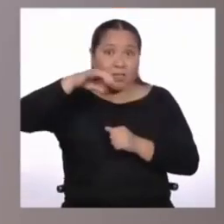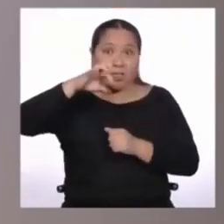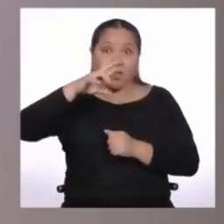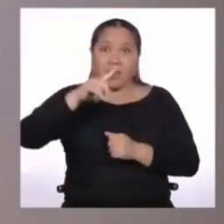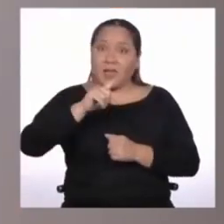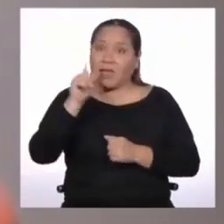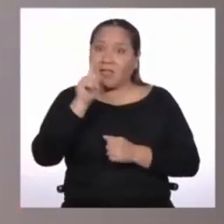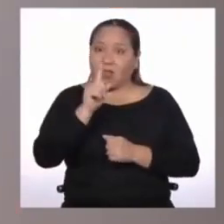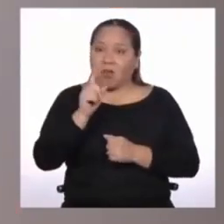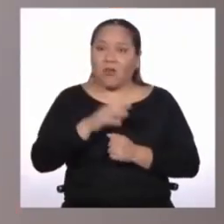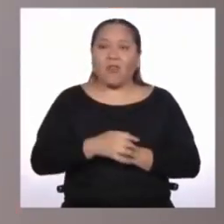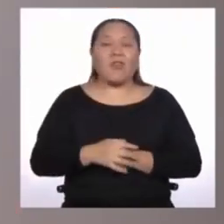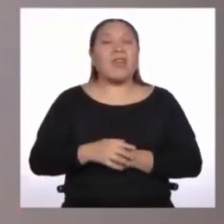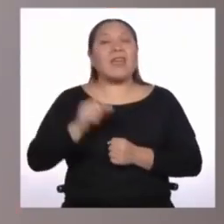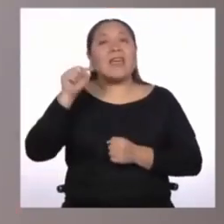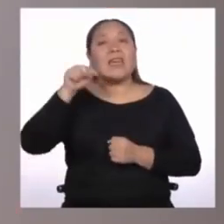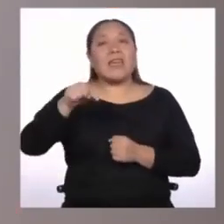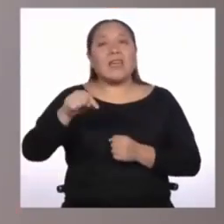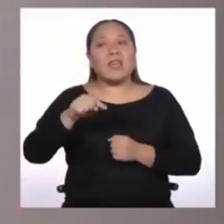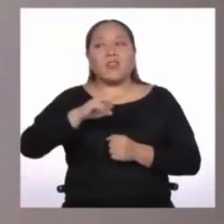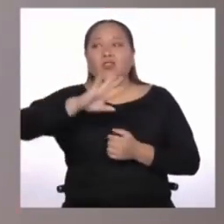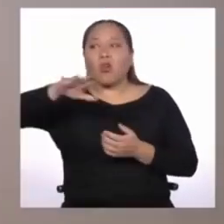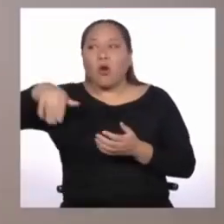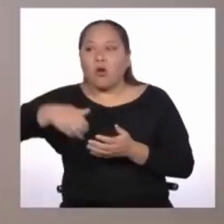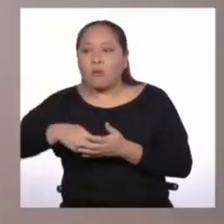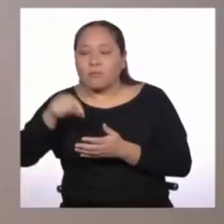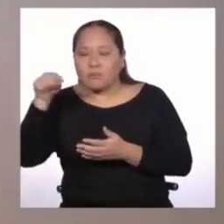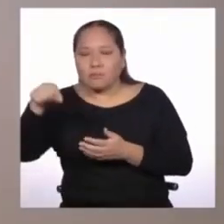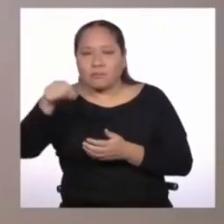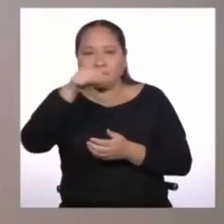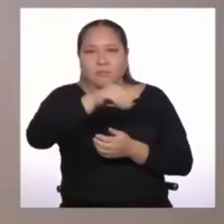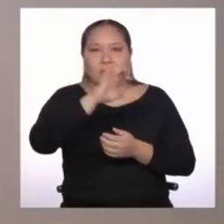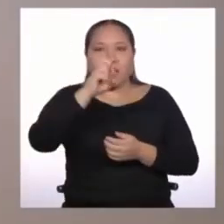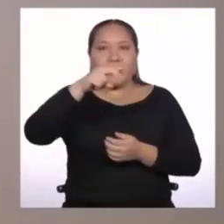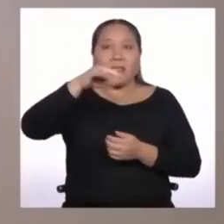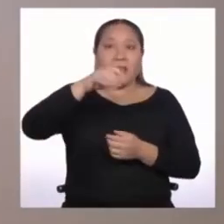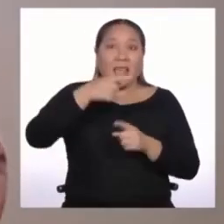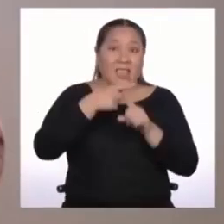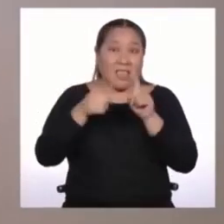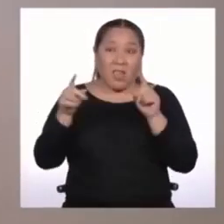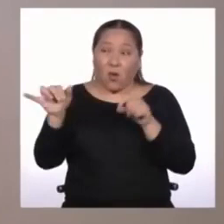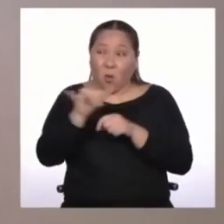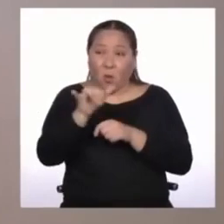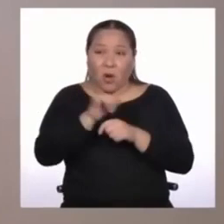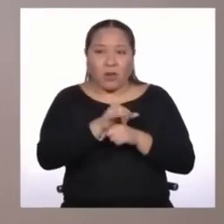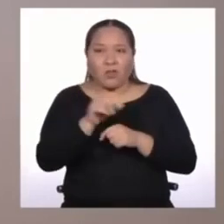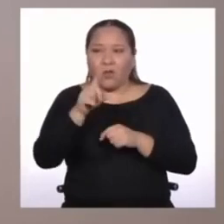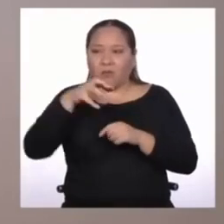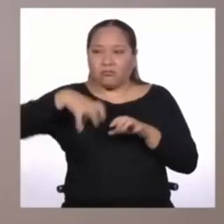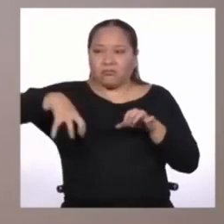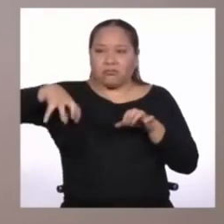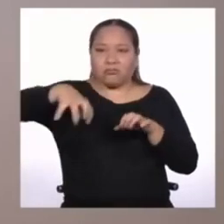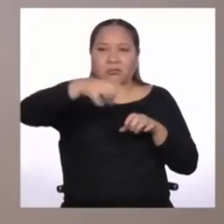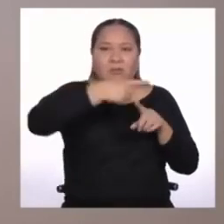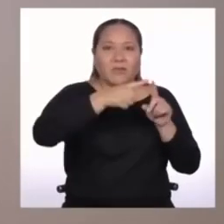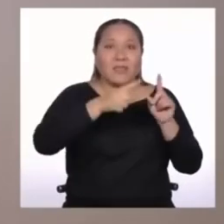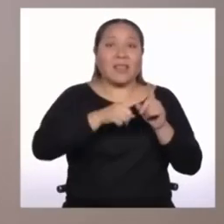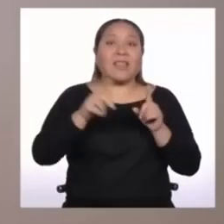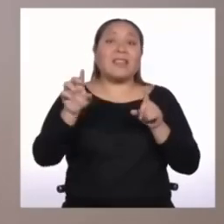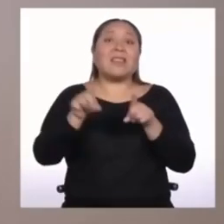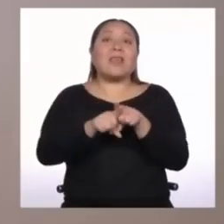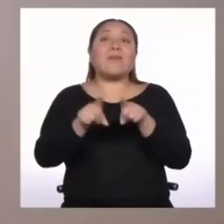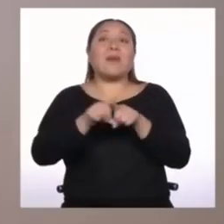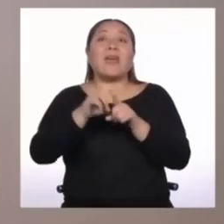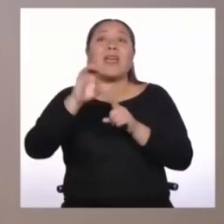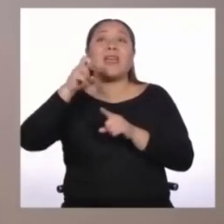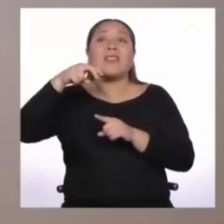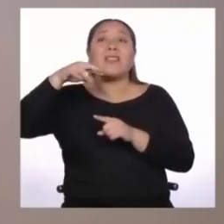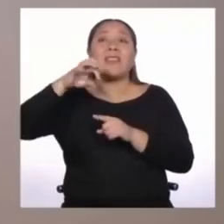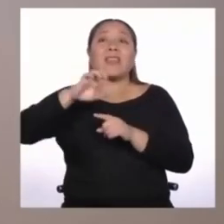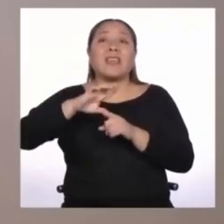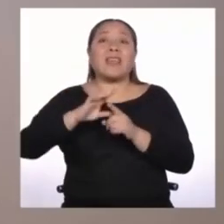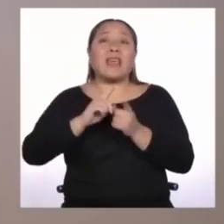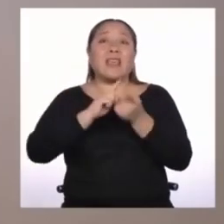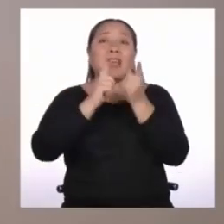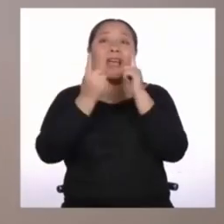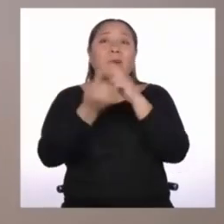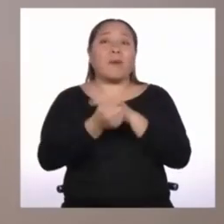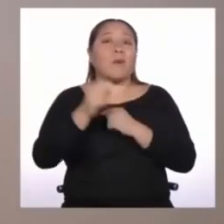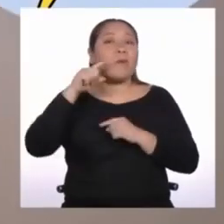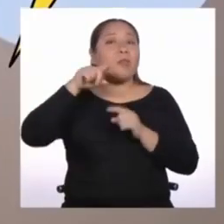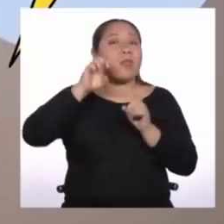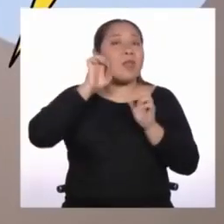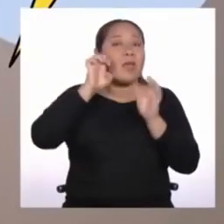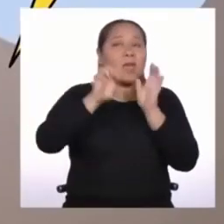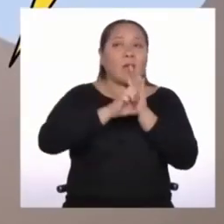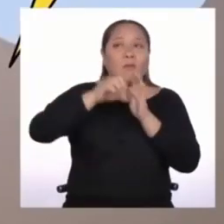toda la energía se obtiene de las mismas fuentes. También hemos aprendido que la energía se transforma. Por ejemplo, para aprender el foco de mi casa